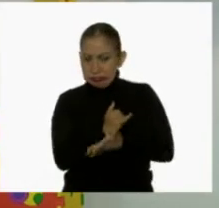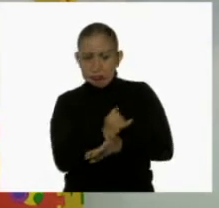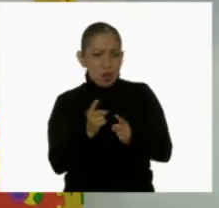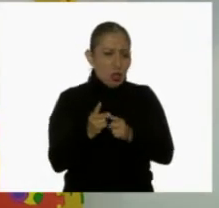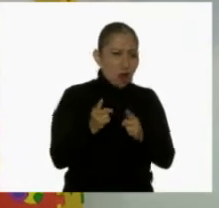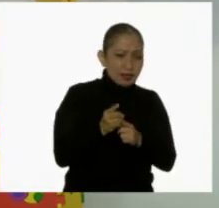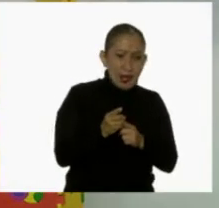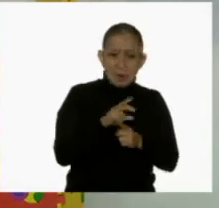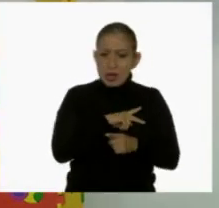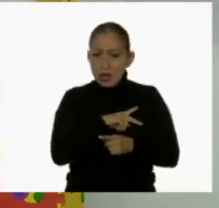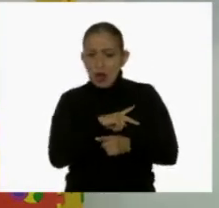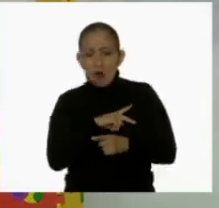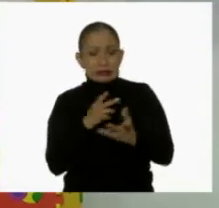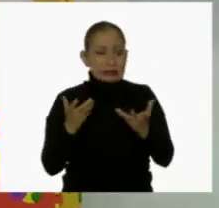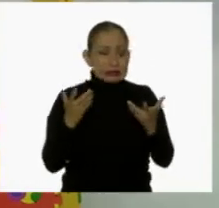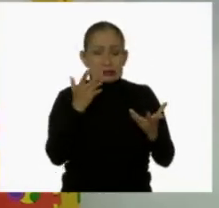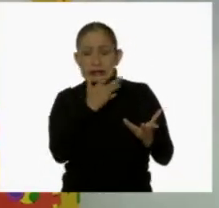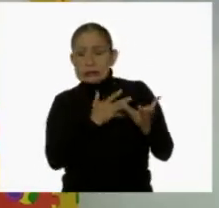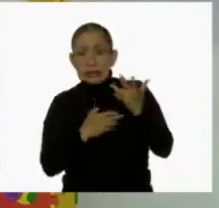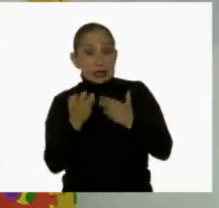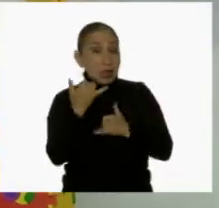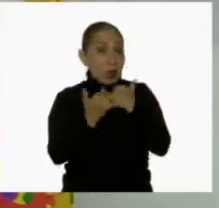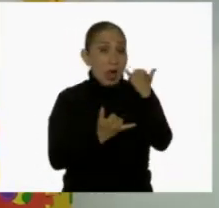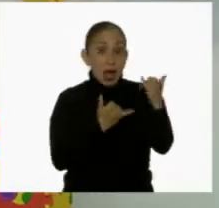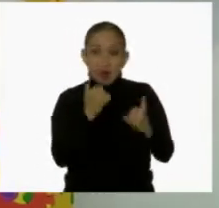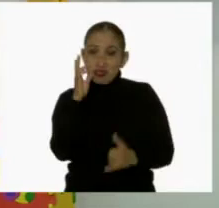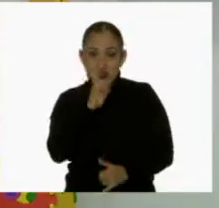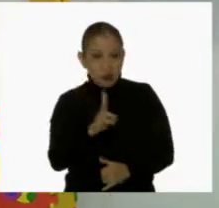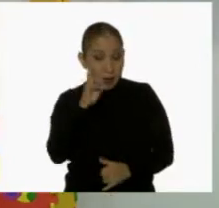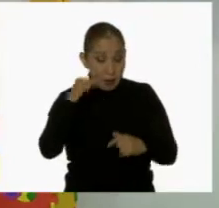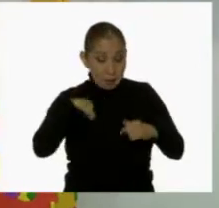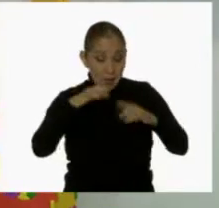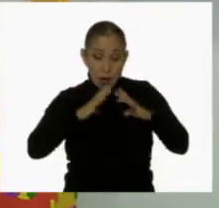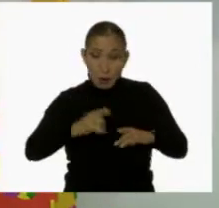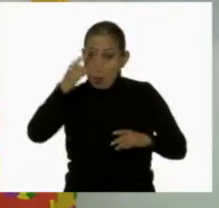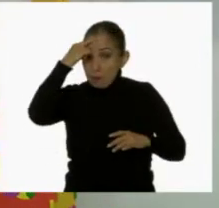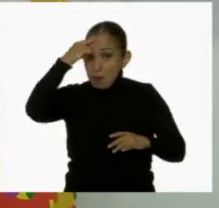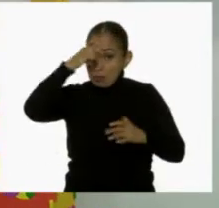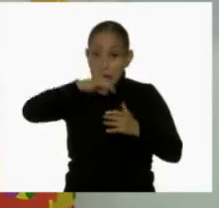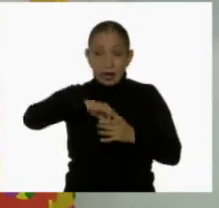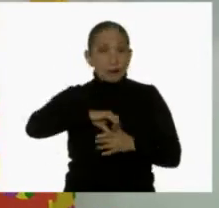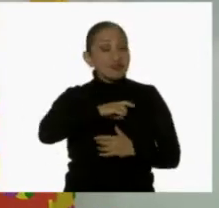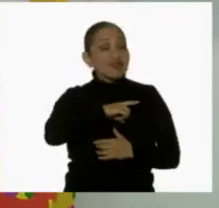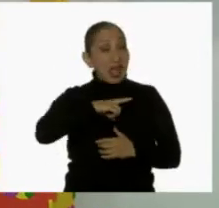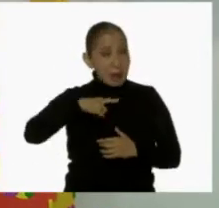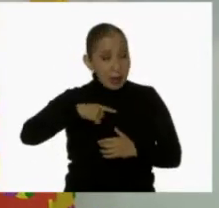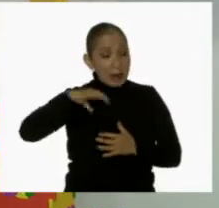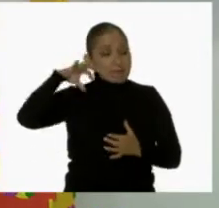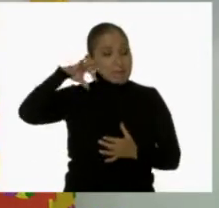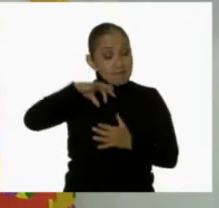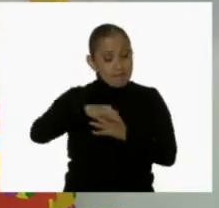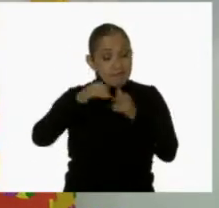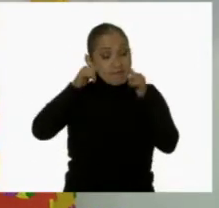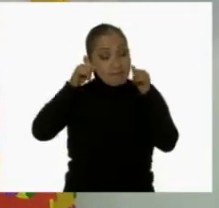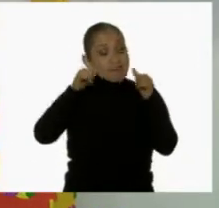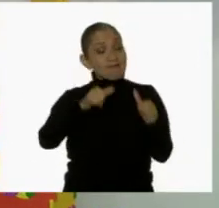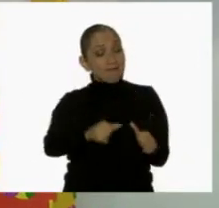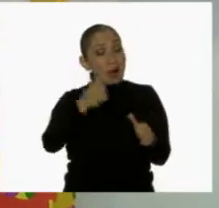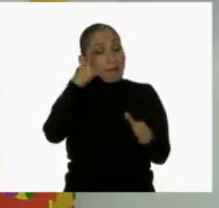la mía. y bueno, con este juego comprobé que mi cuerpo y mi mente se deben concentrar para